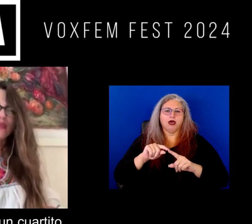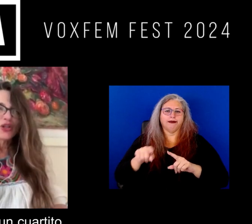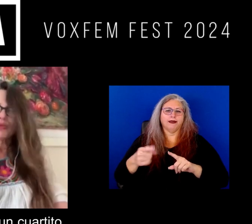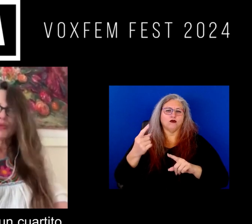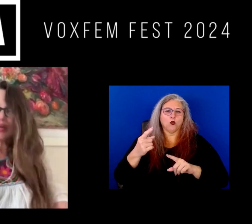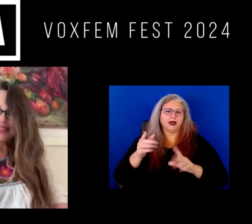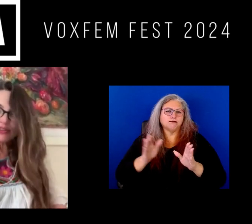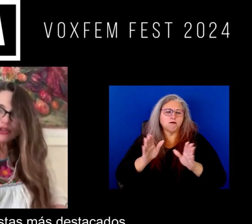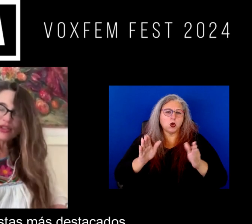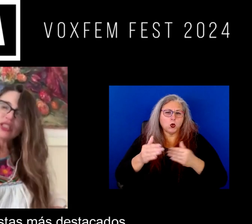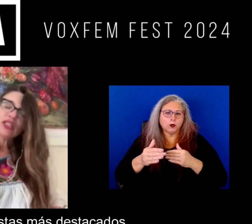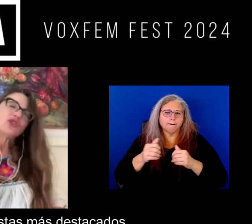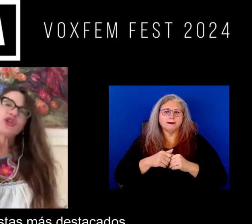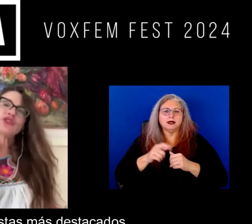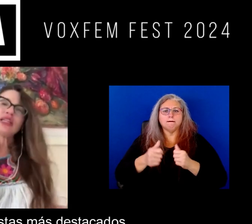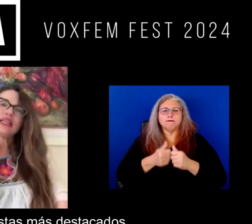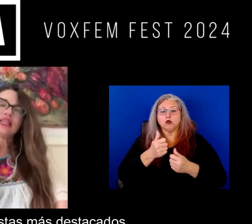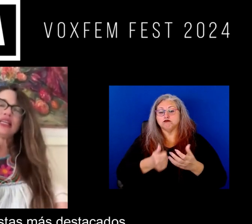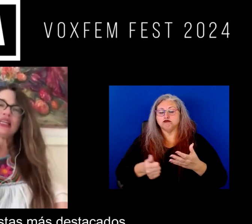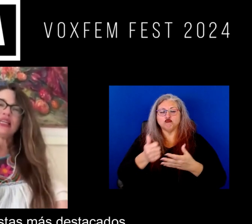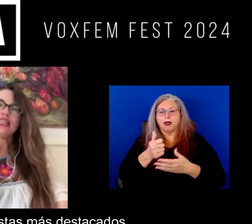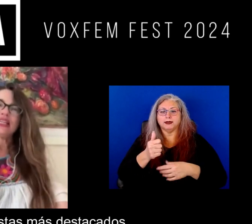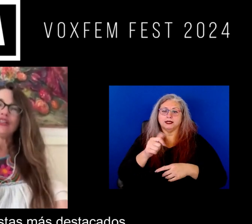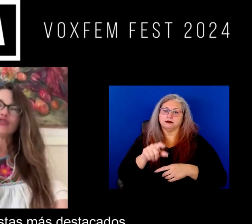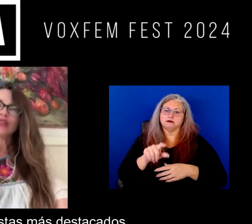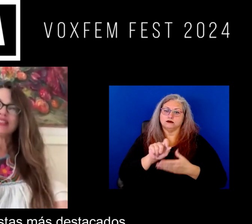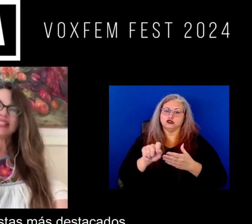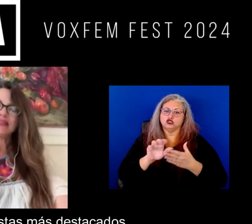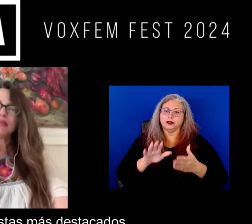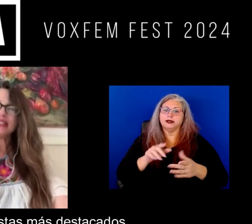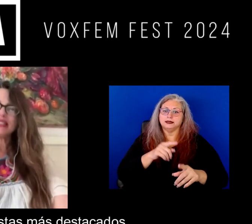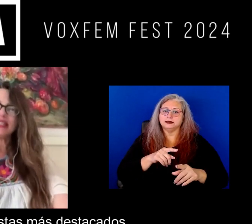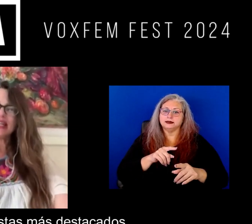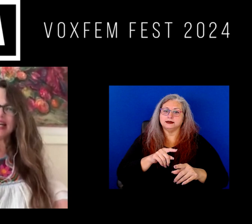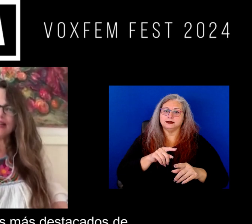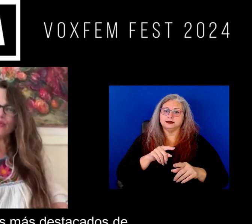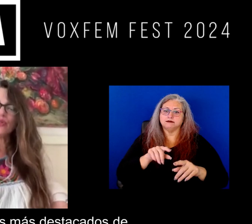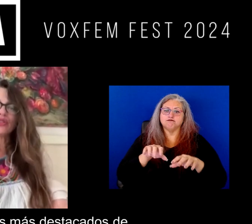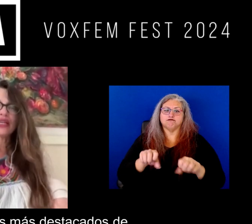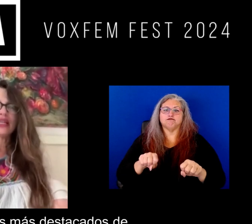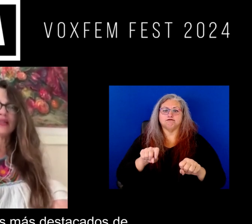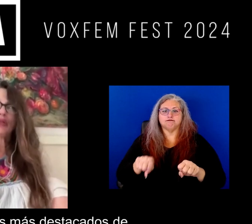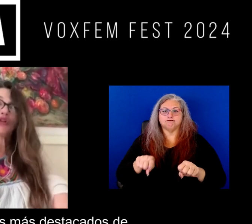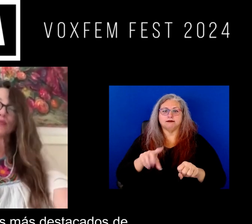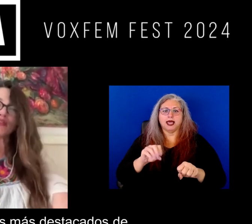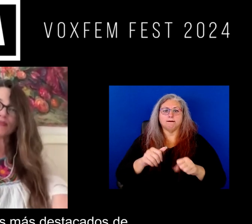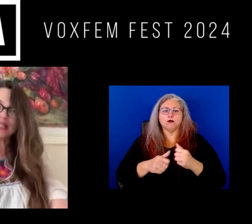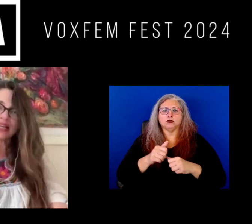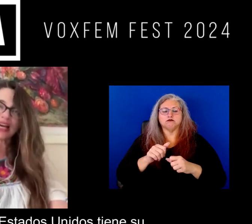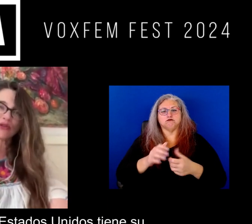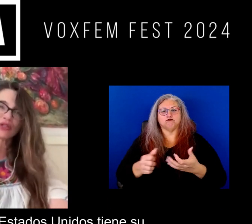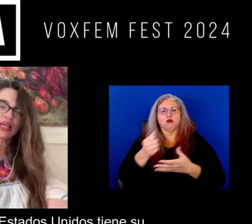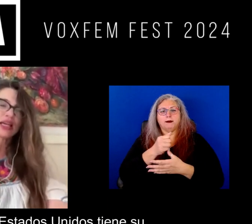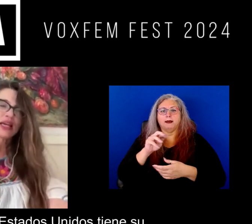una como un cuartito donde los periodistas más destacados bueno los medios más